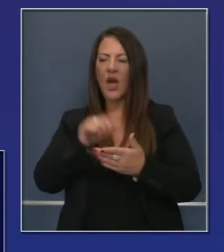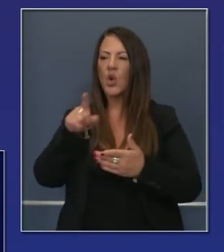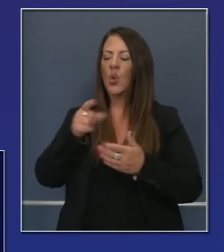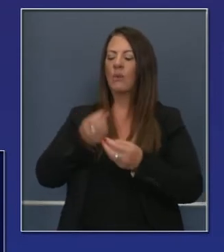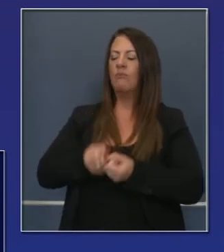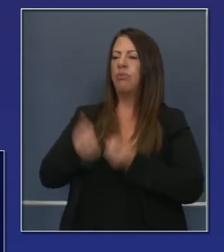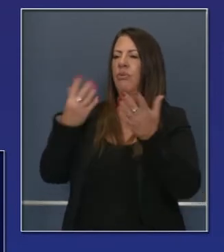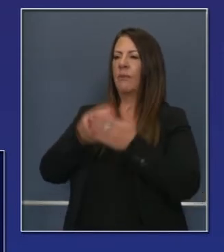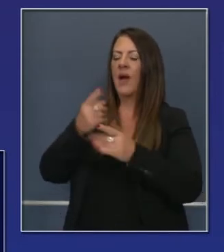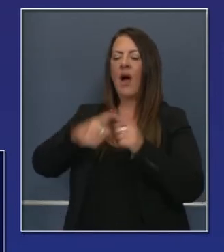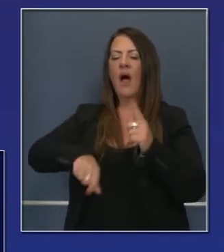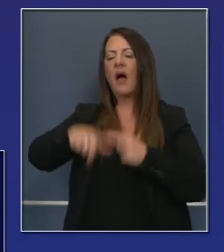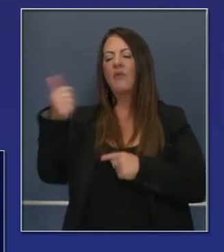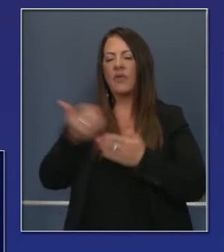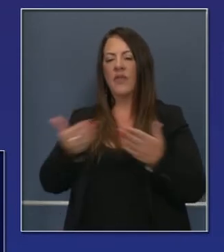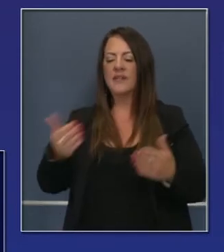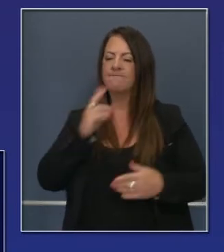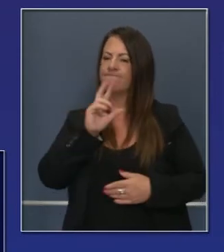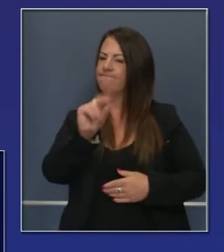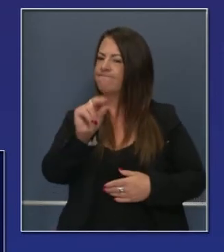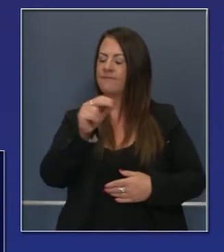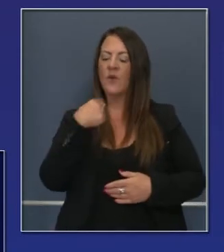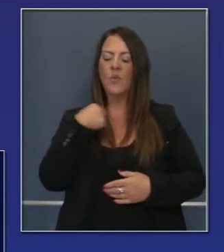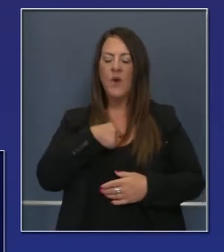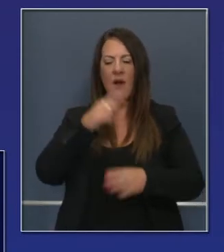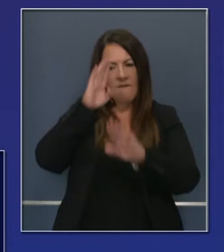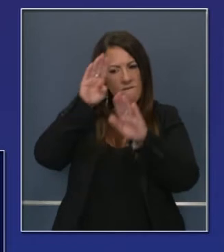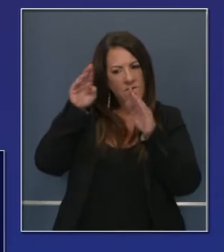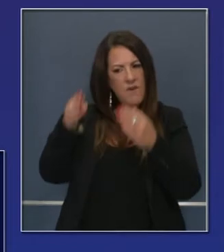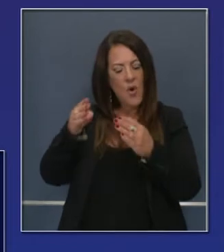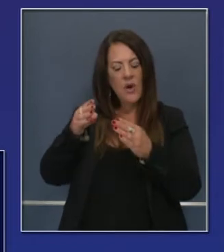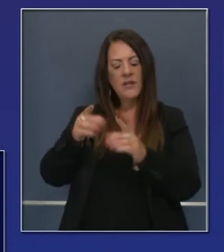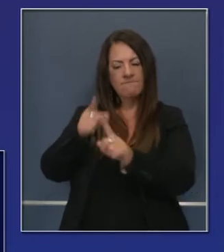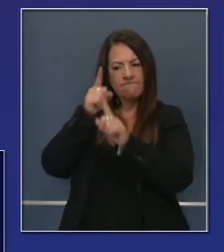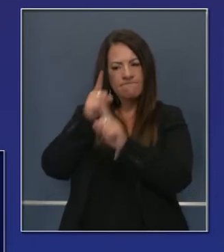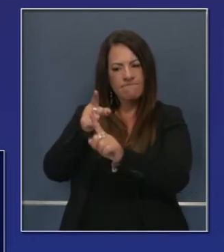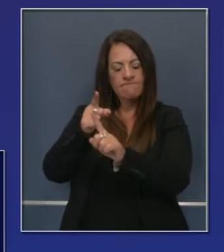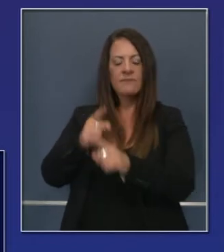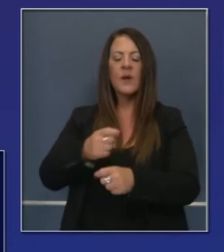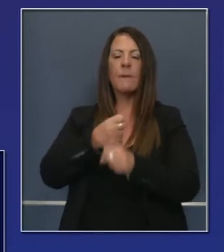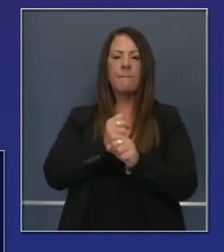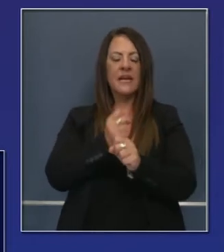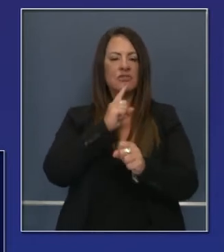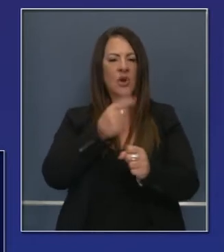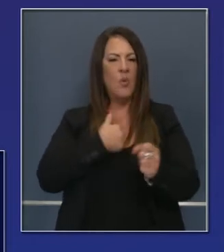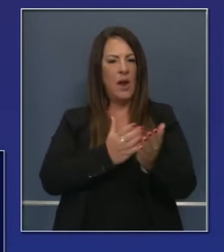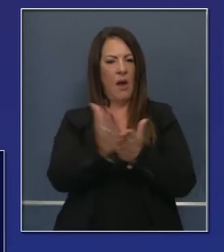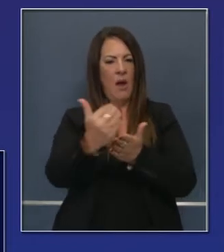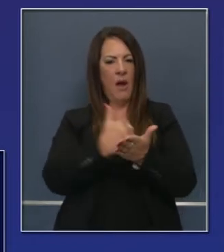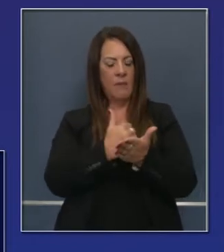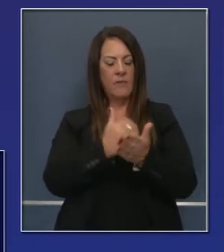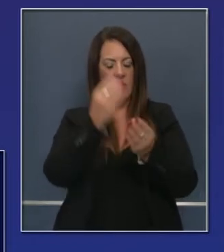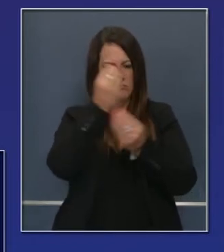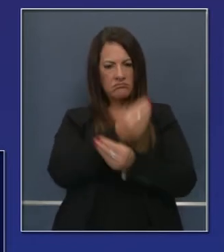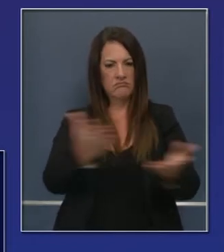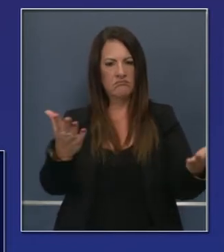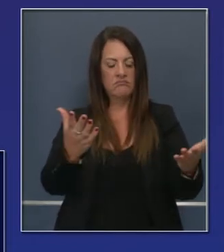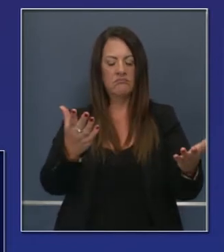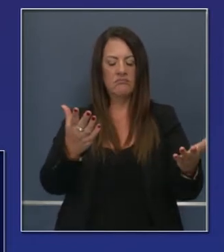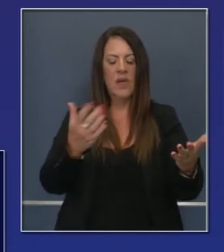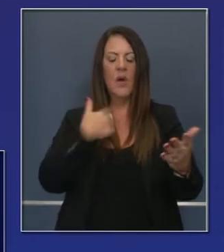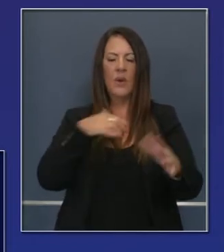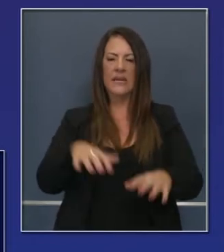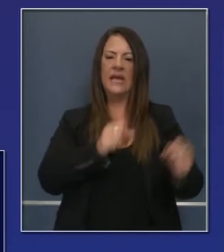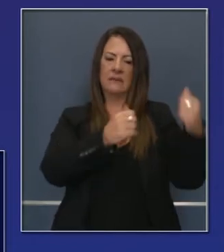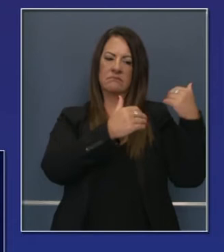algo diferente, tiene que estar enfocado, tiene que ser preciso, se puede medir, transparencia real. Y más importante aún, está